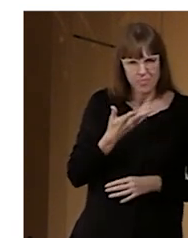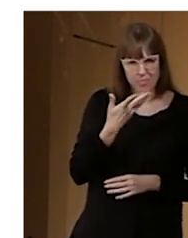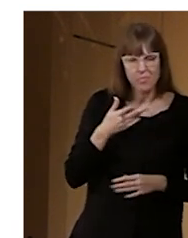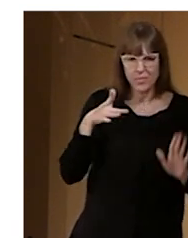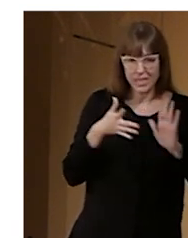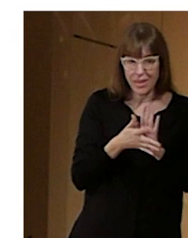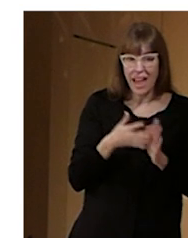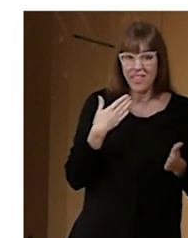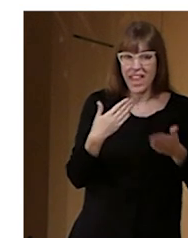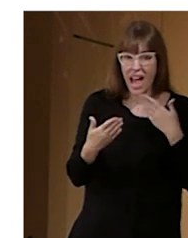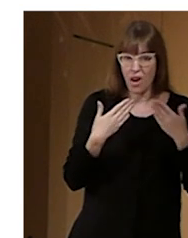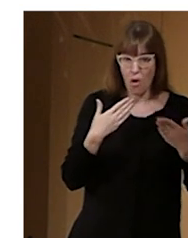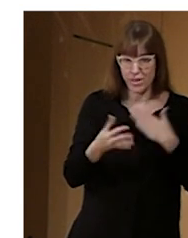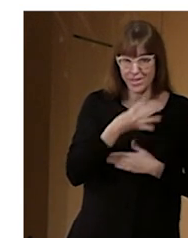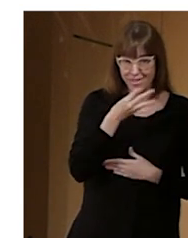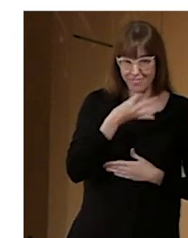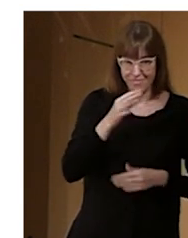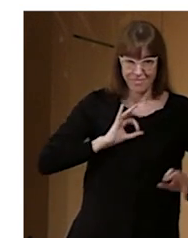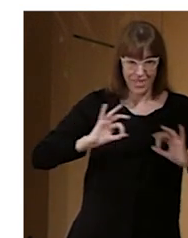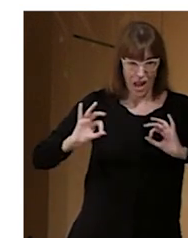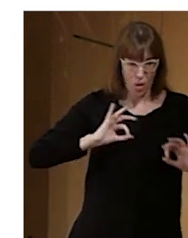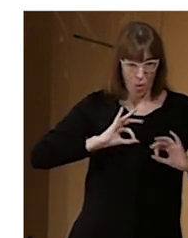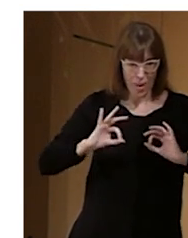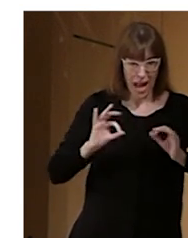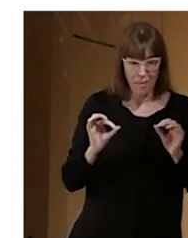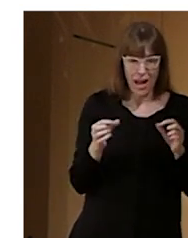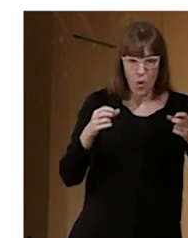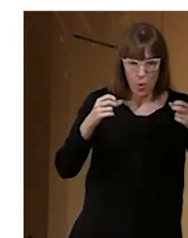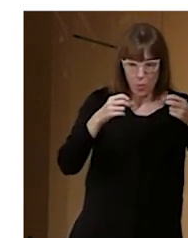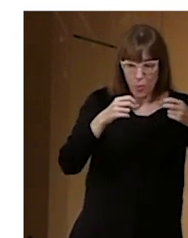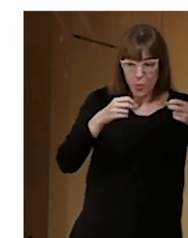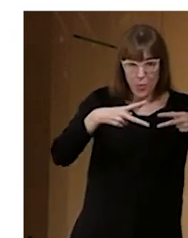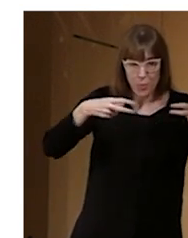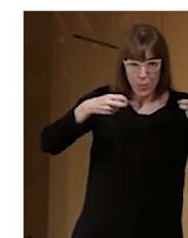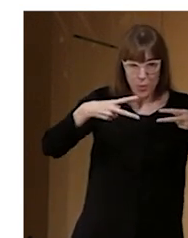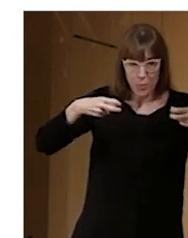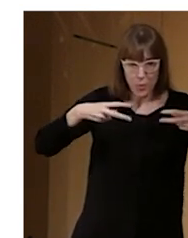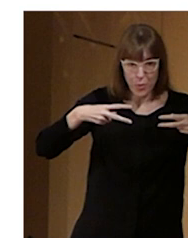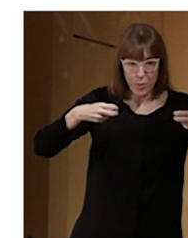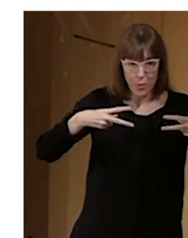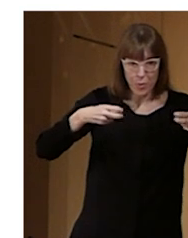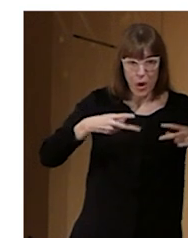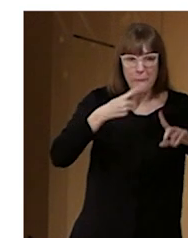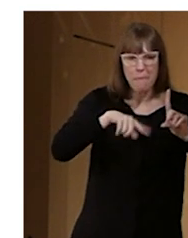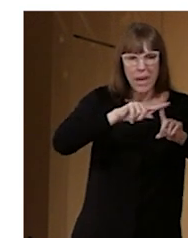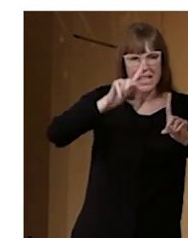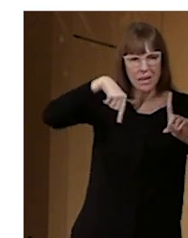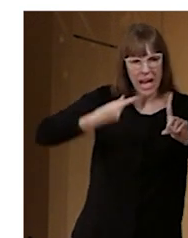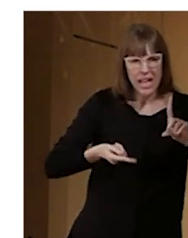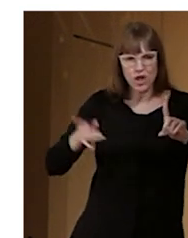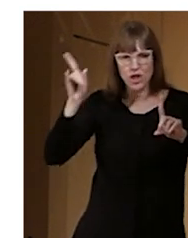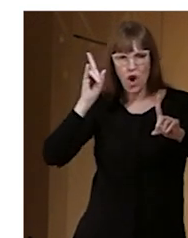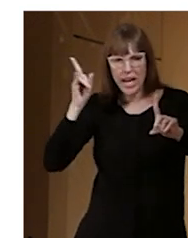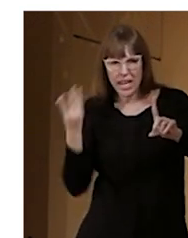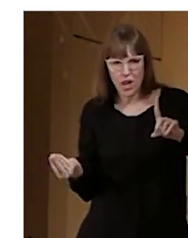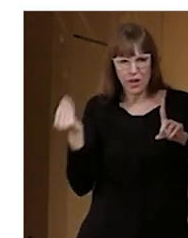diálogos sino que da otra información como identificación de personajes, sonidos, u otro tipo de elementos que